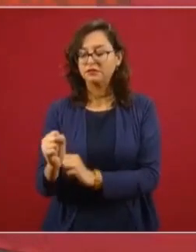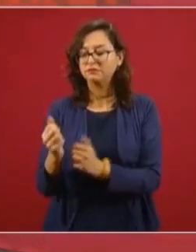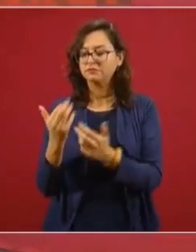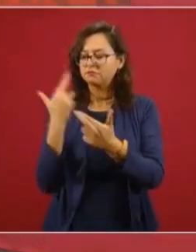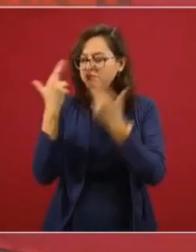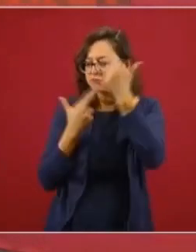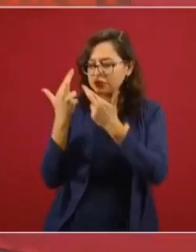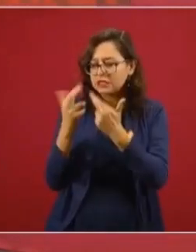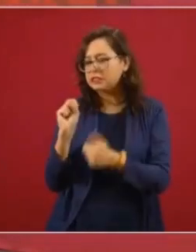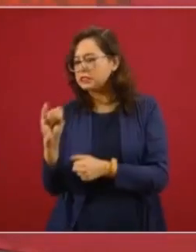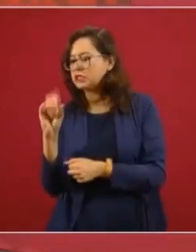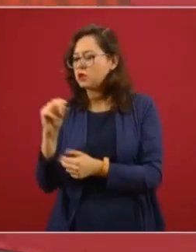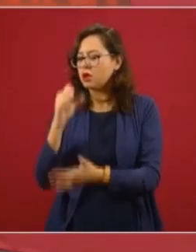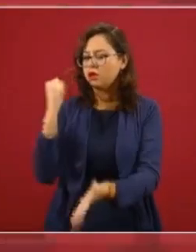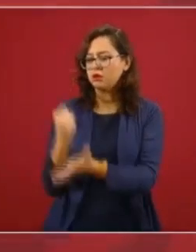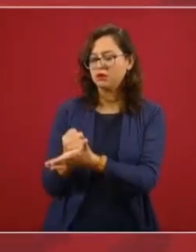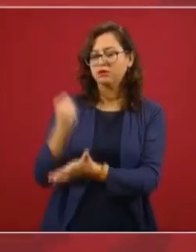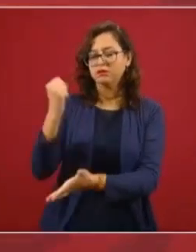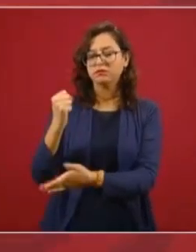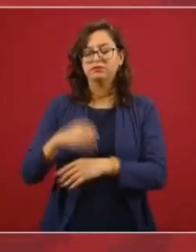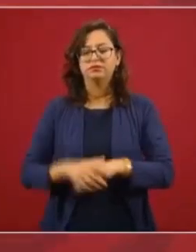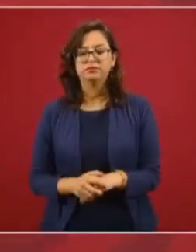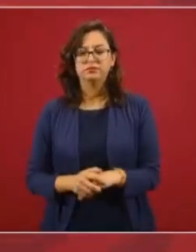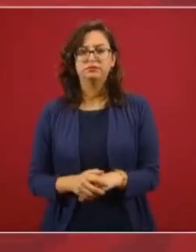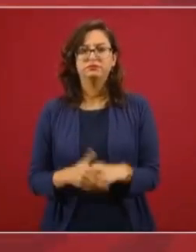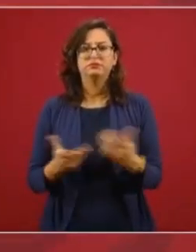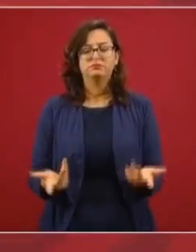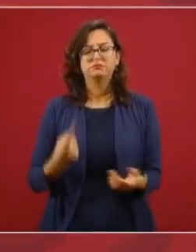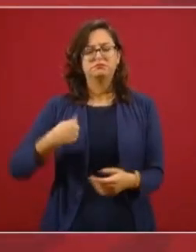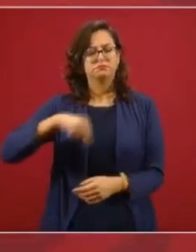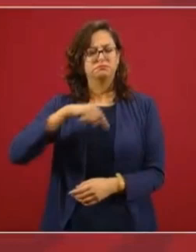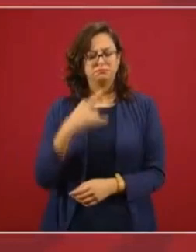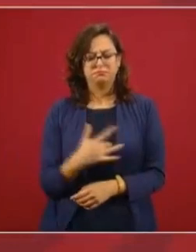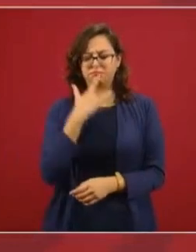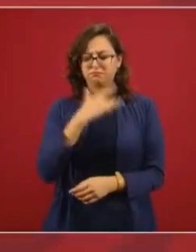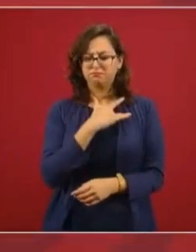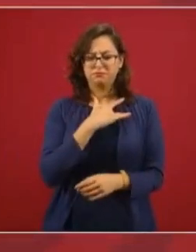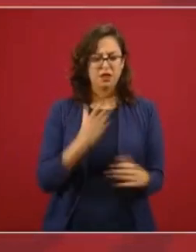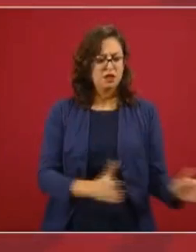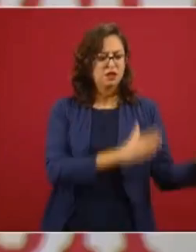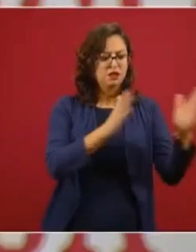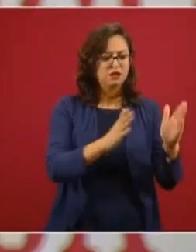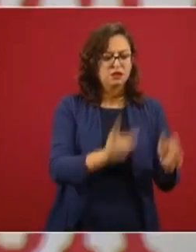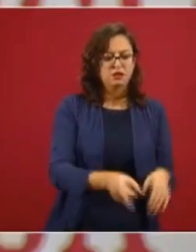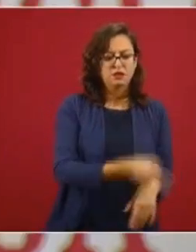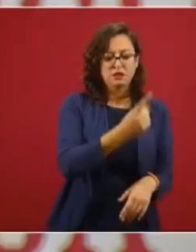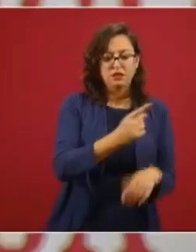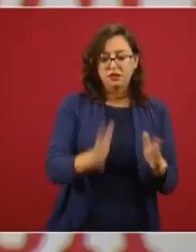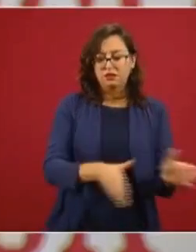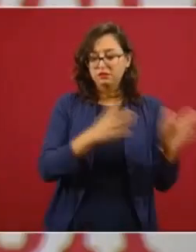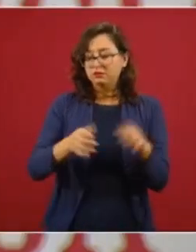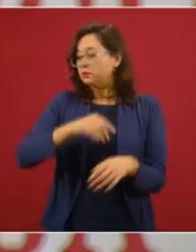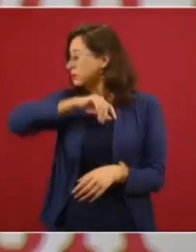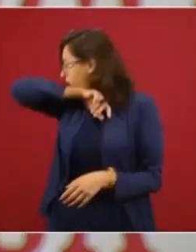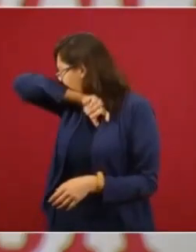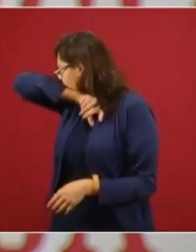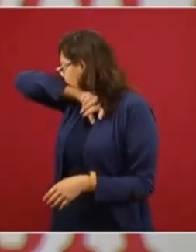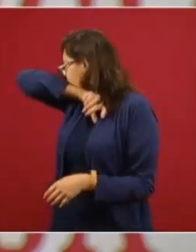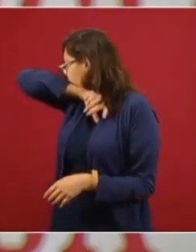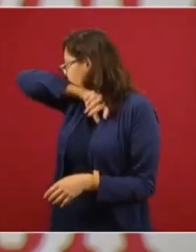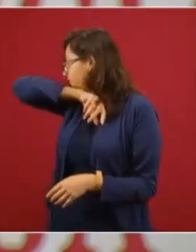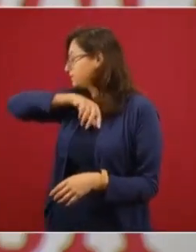Por los resultados en la fase 1 y 2, tenemos pleno convencimiento, como muchas otras instituciones y países del mundo,